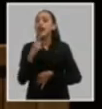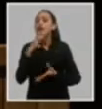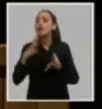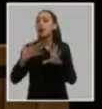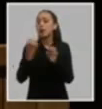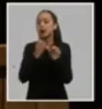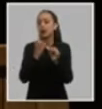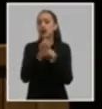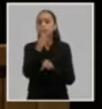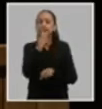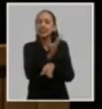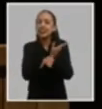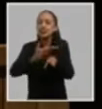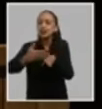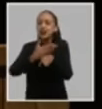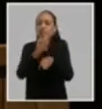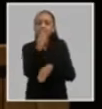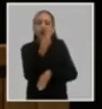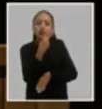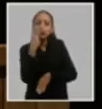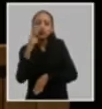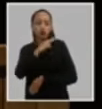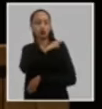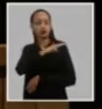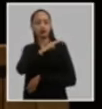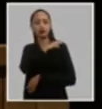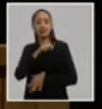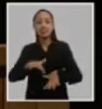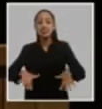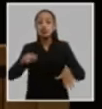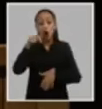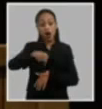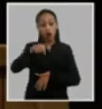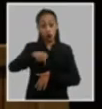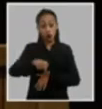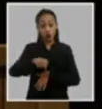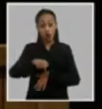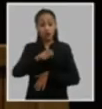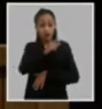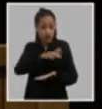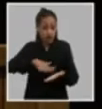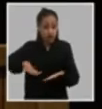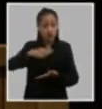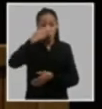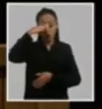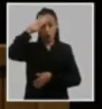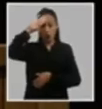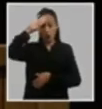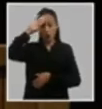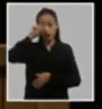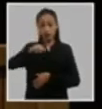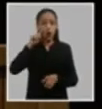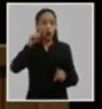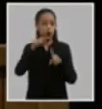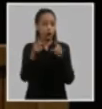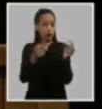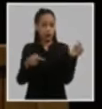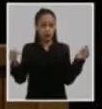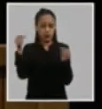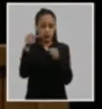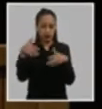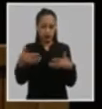diferenciadamente la política de cuadros en las condiciones actuales de la sociedad cubana la que tendrá como propósitos fundamentales lo siguiente